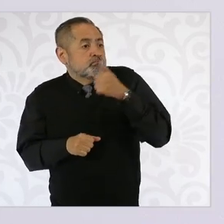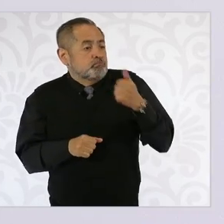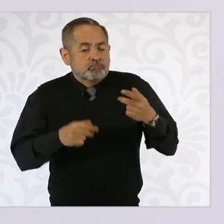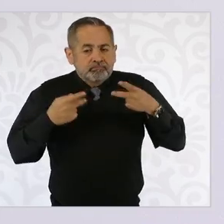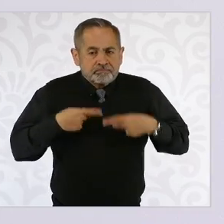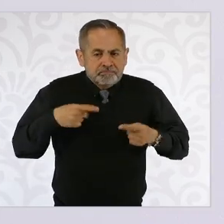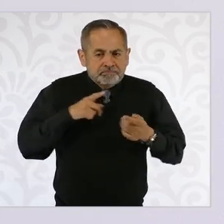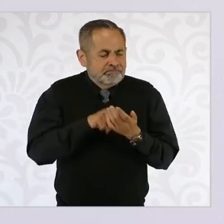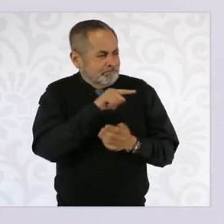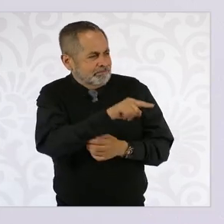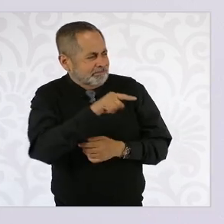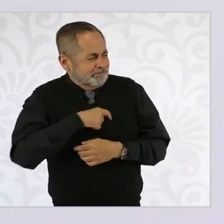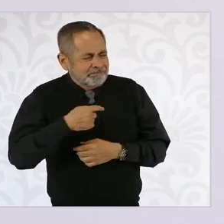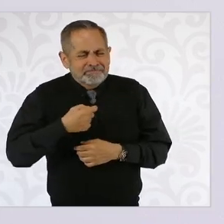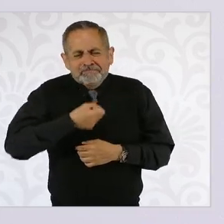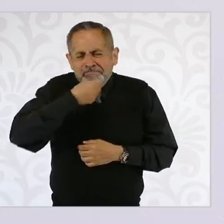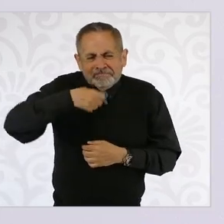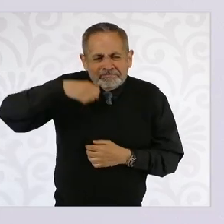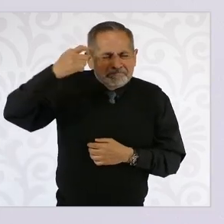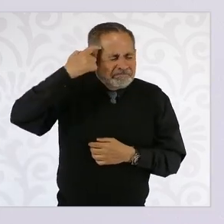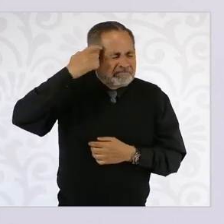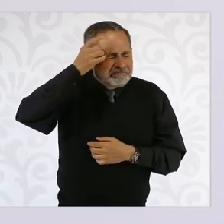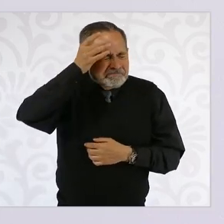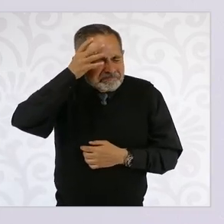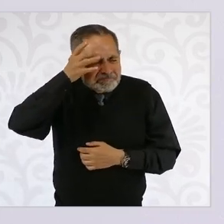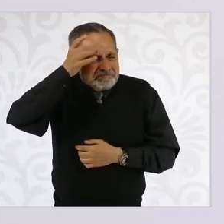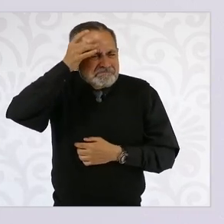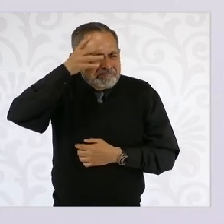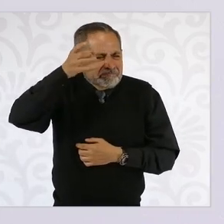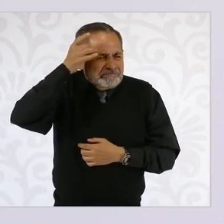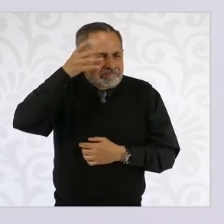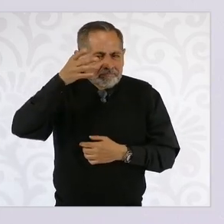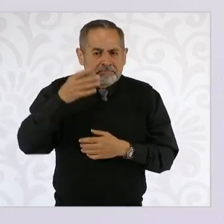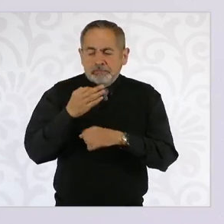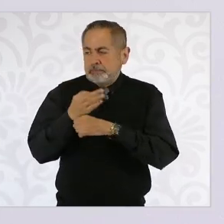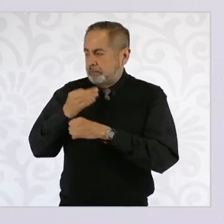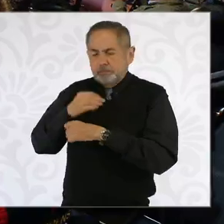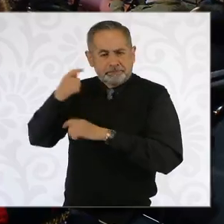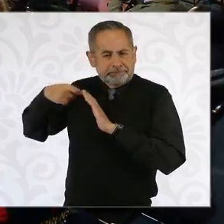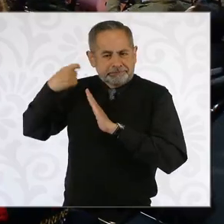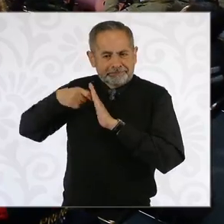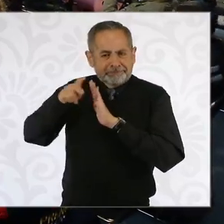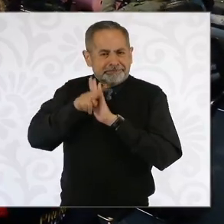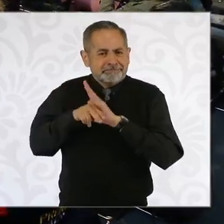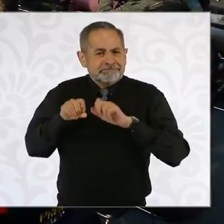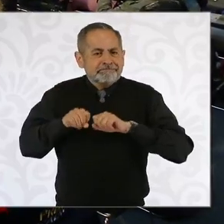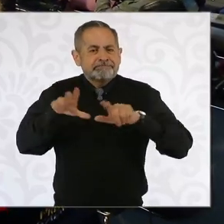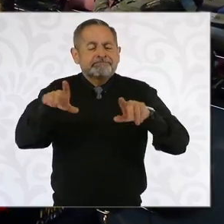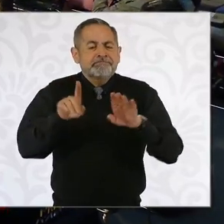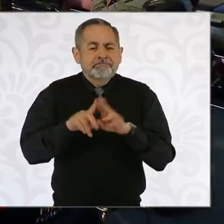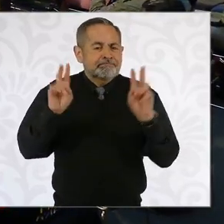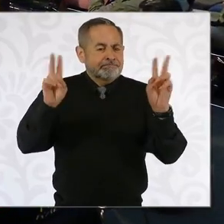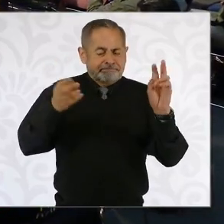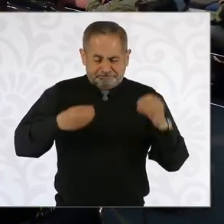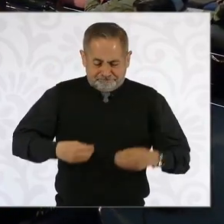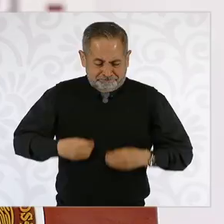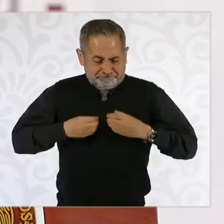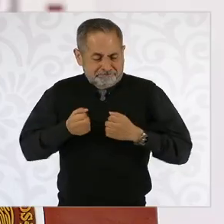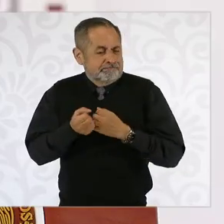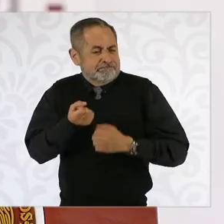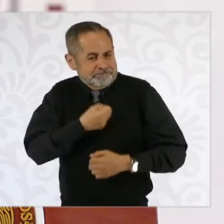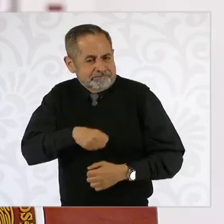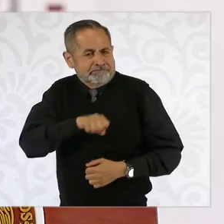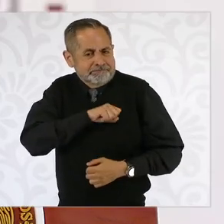dolores de cabeza o tienen algunos síntomas. Hoy vamos a pasar, por cierto, un video de vida saludable sobre ello